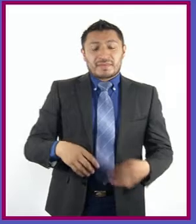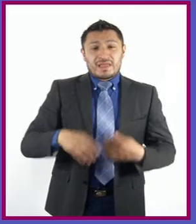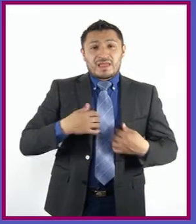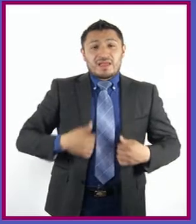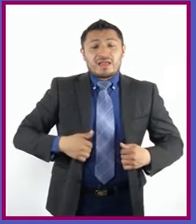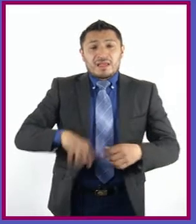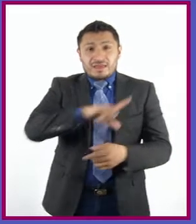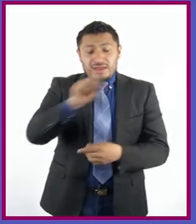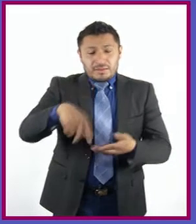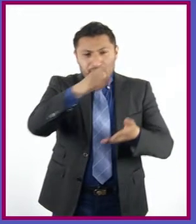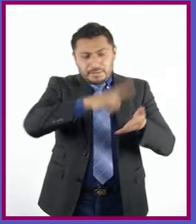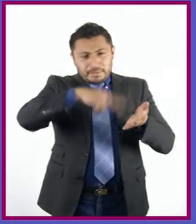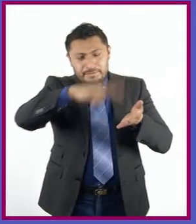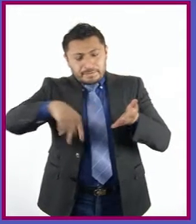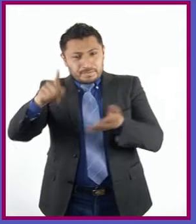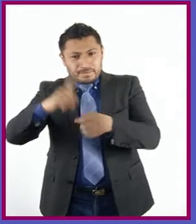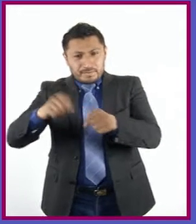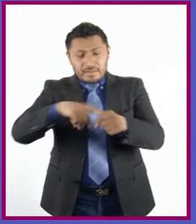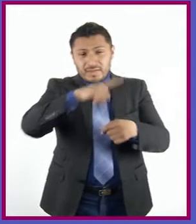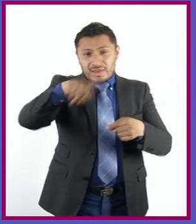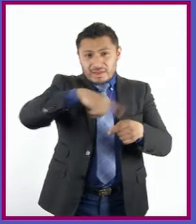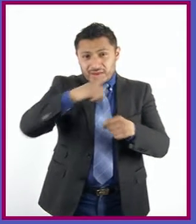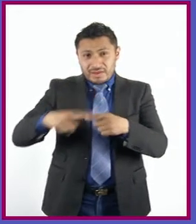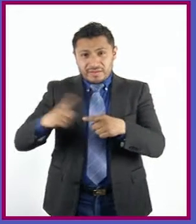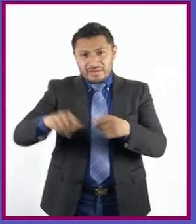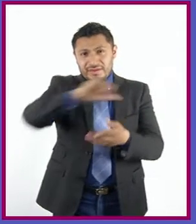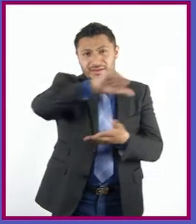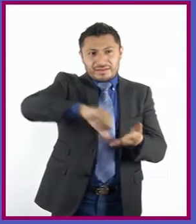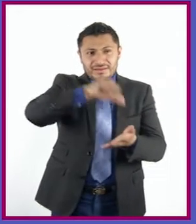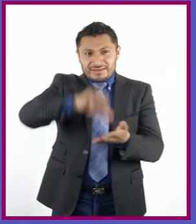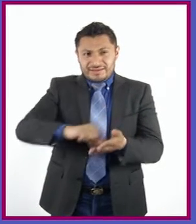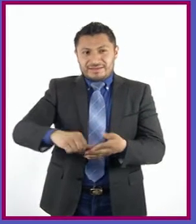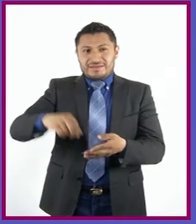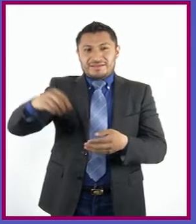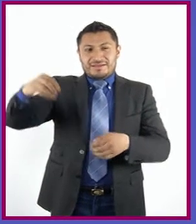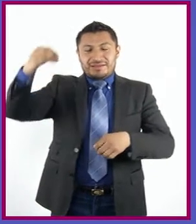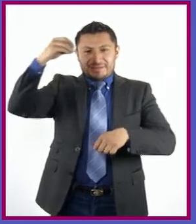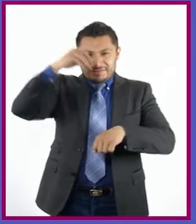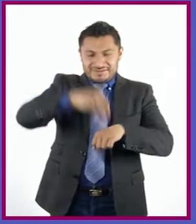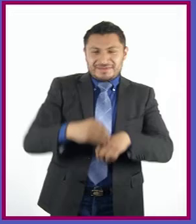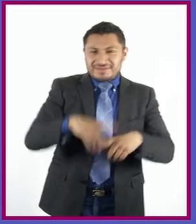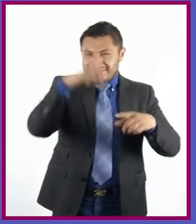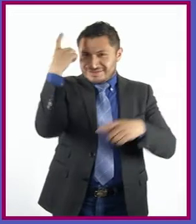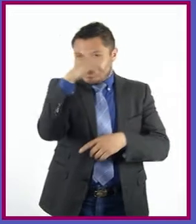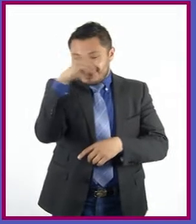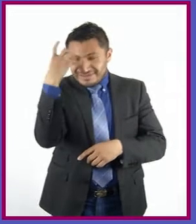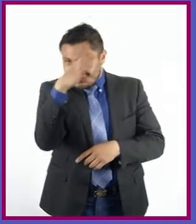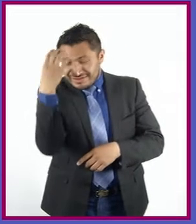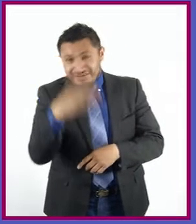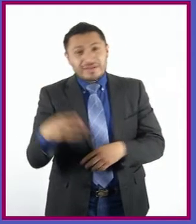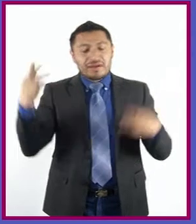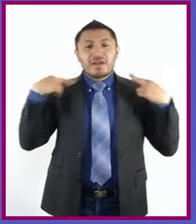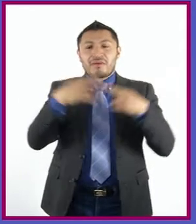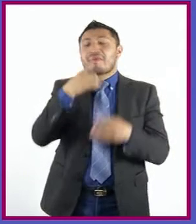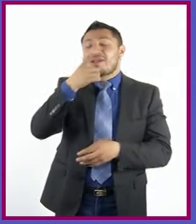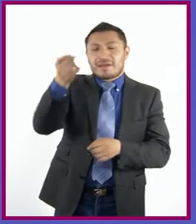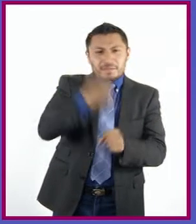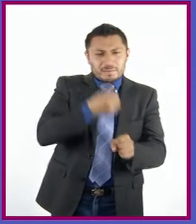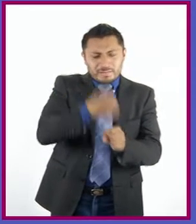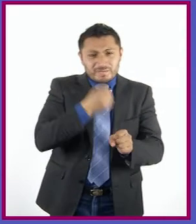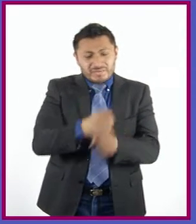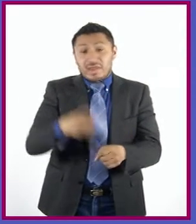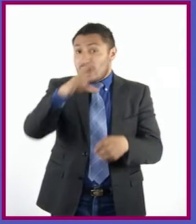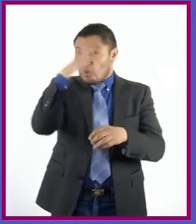iba a pintar de colores. En el centro se ponía la foto. La maestra había insistido en que fuera una foto de las